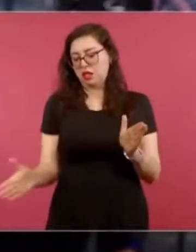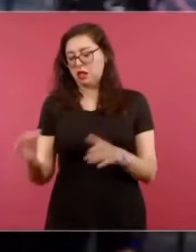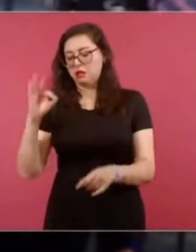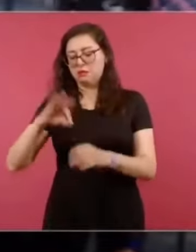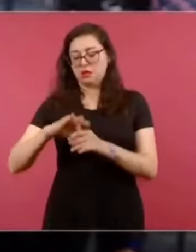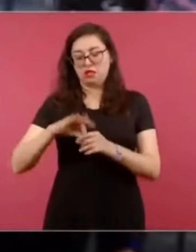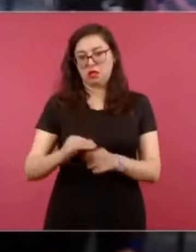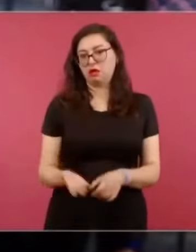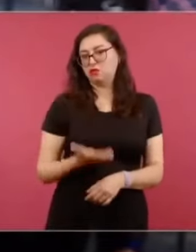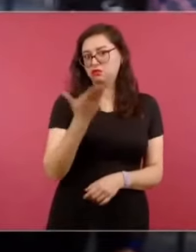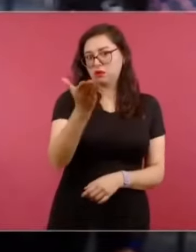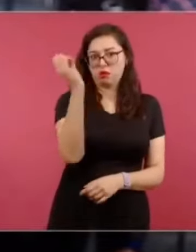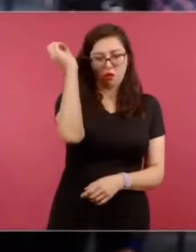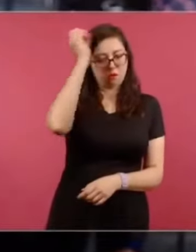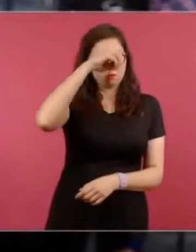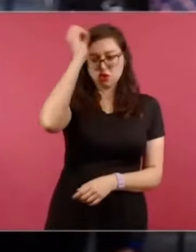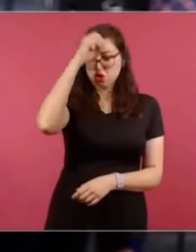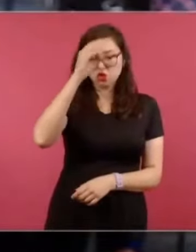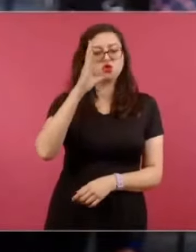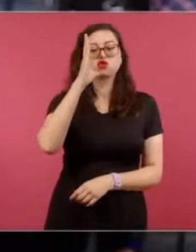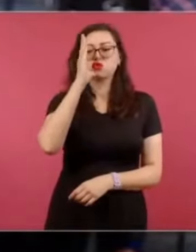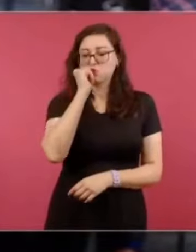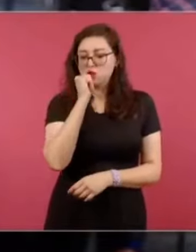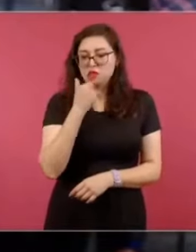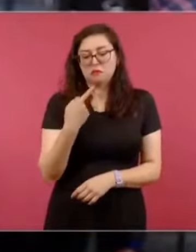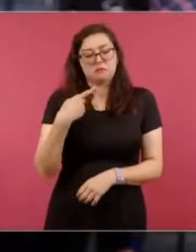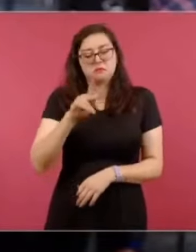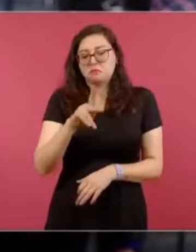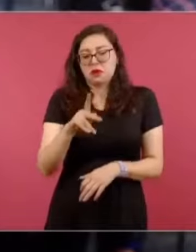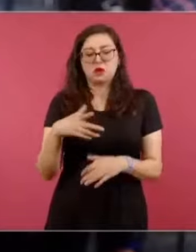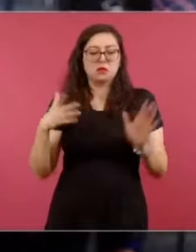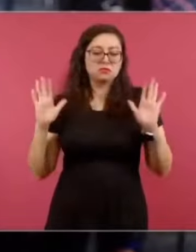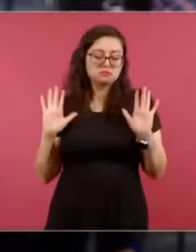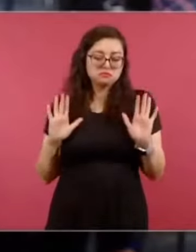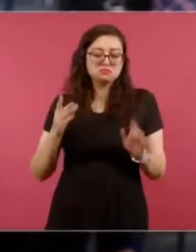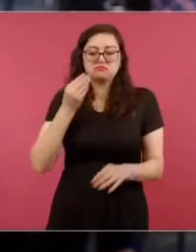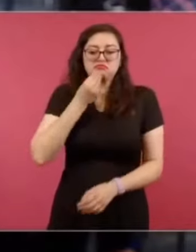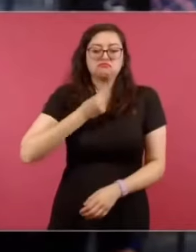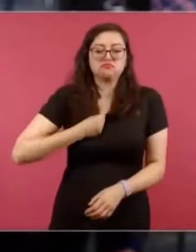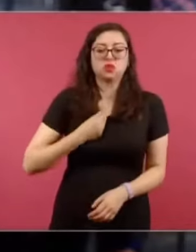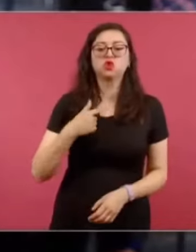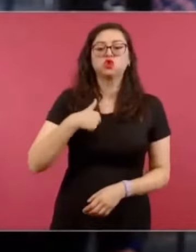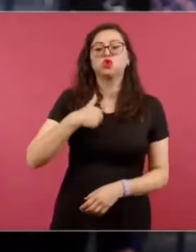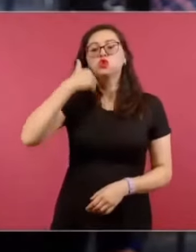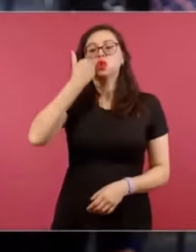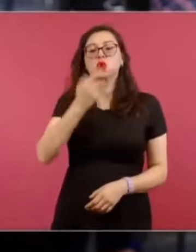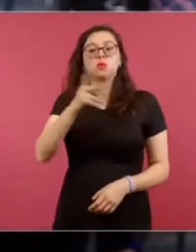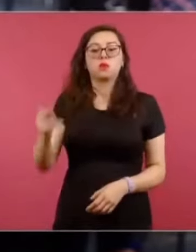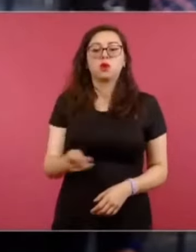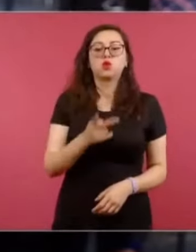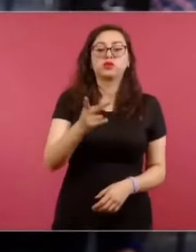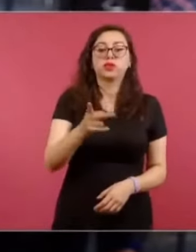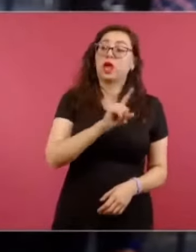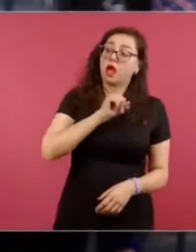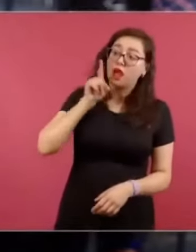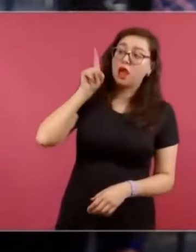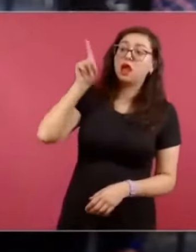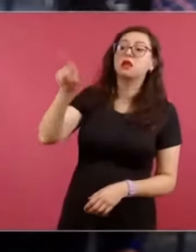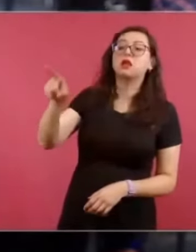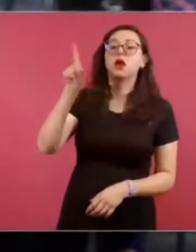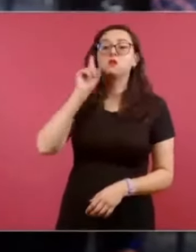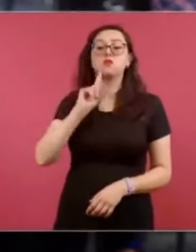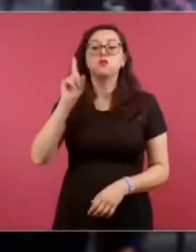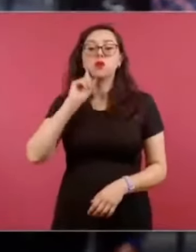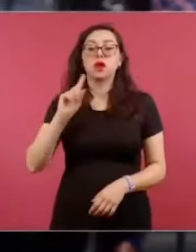electorales, mi pregunta es sobre una candidata de Quintana Roo que es